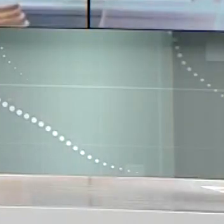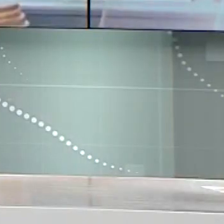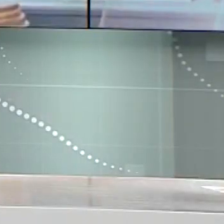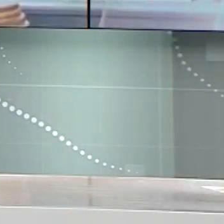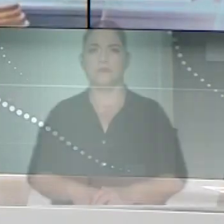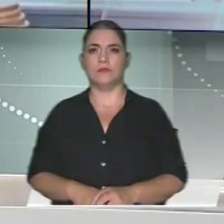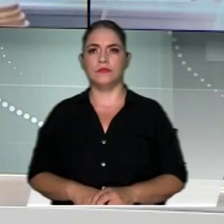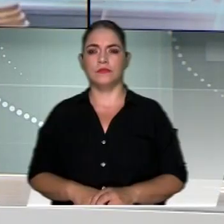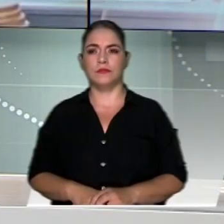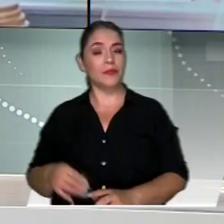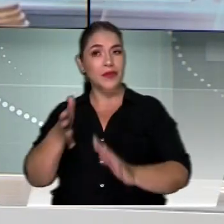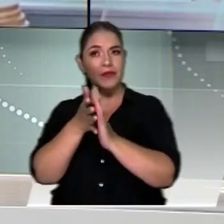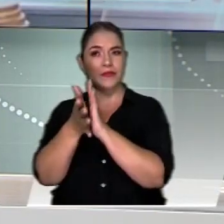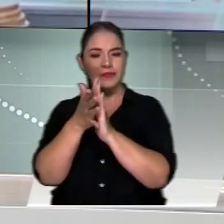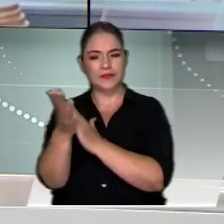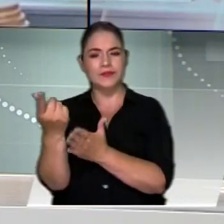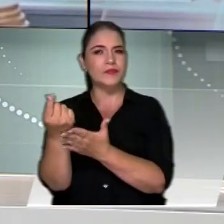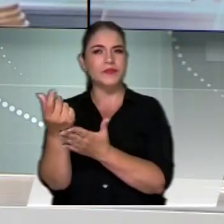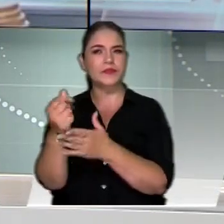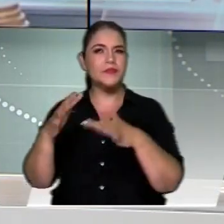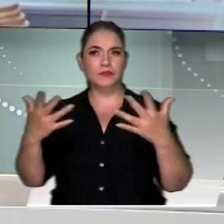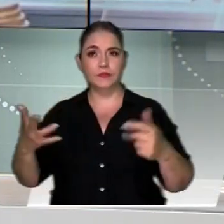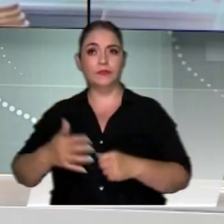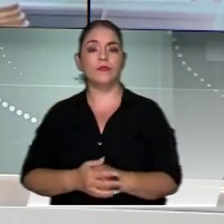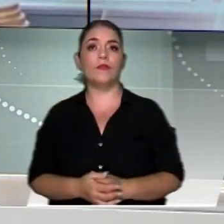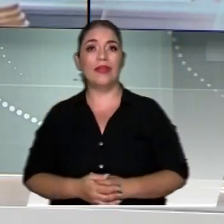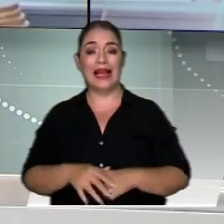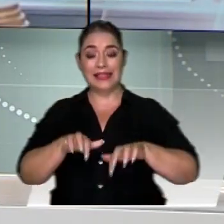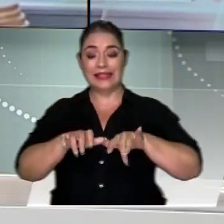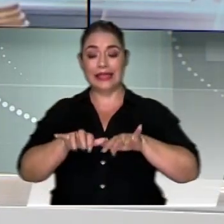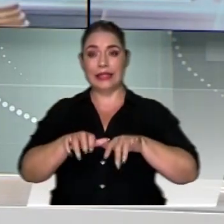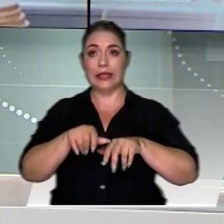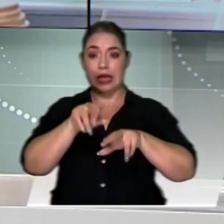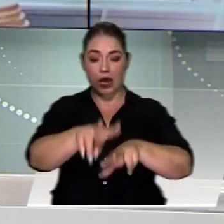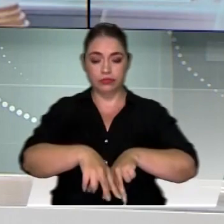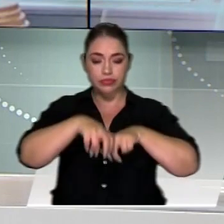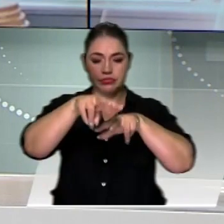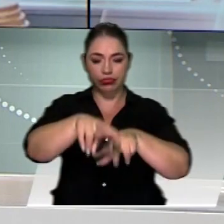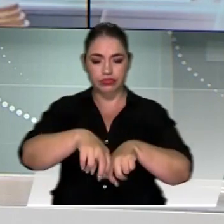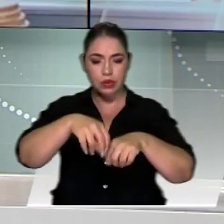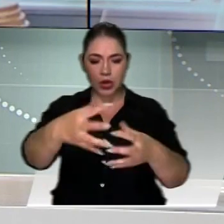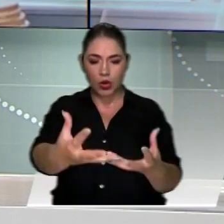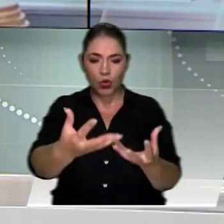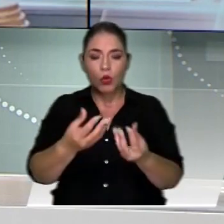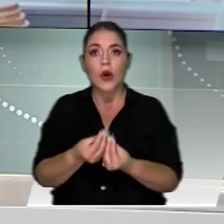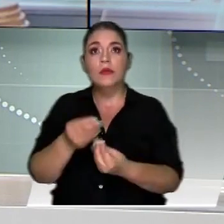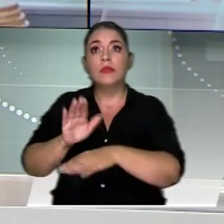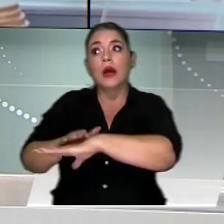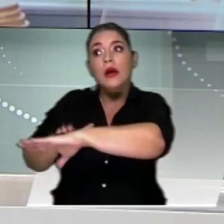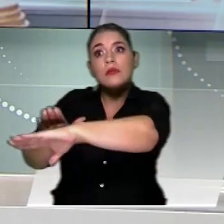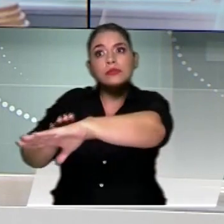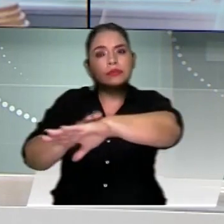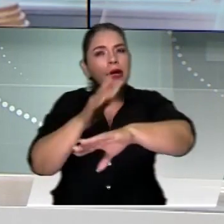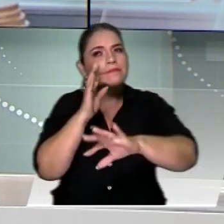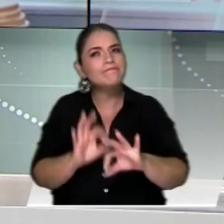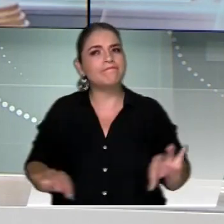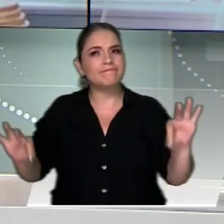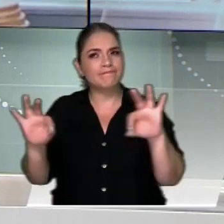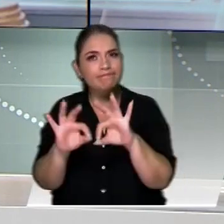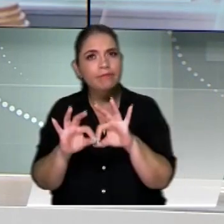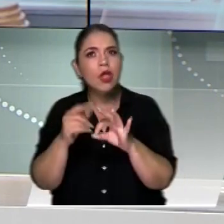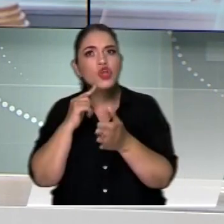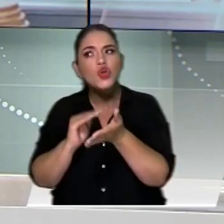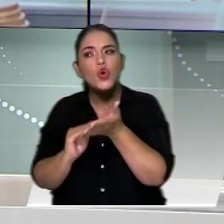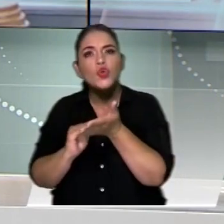En la información económica les contamos que la Secretaría de Agricultura convocaría una mesa de abastecimiento agropecuario para mitigar el